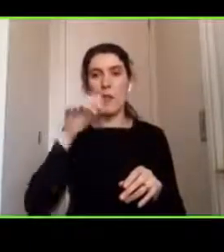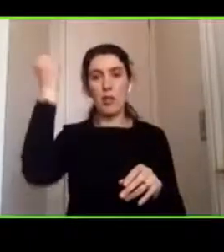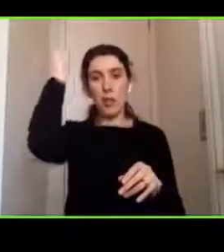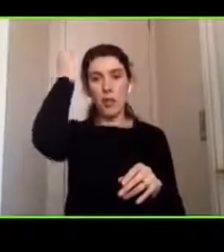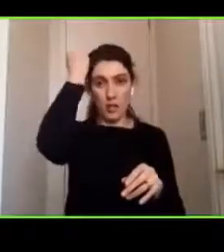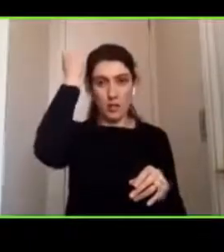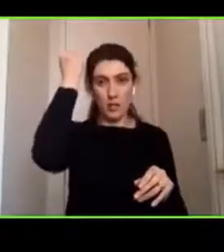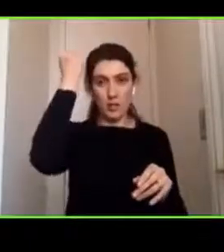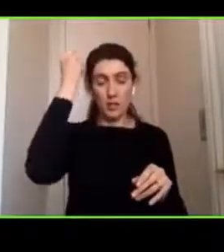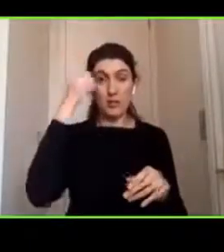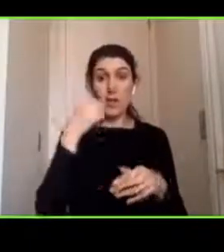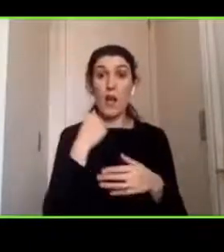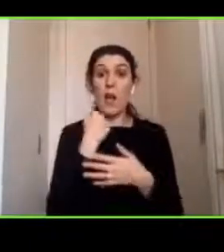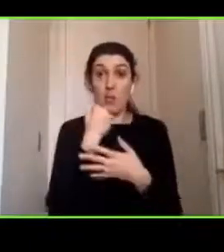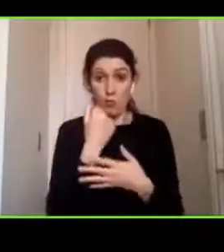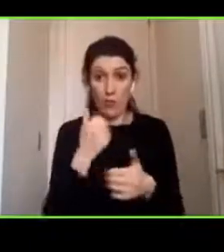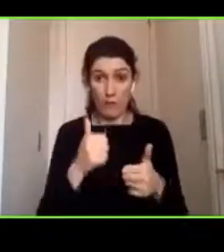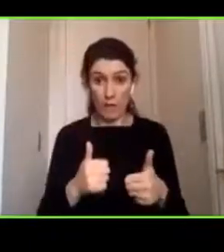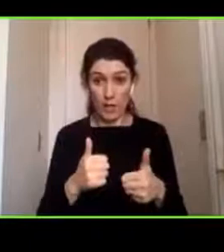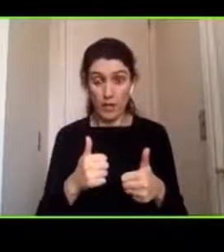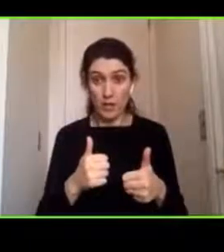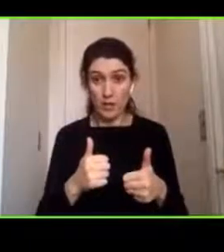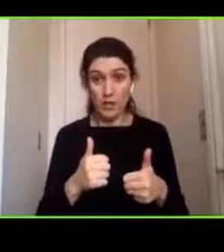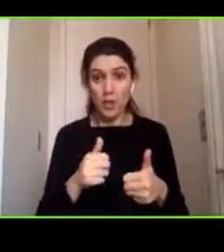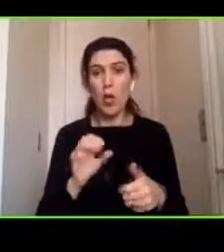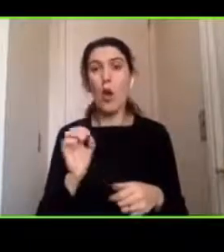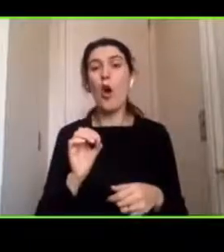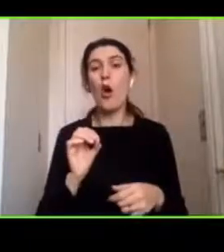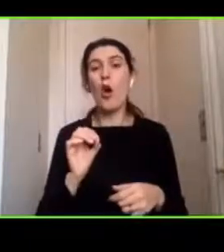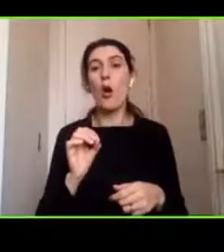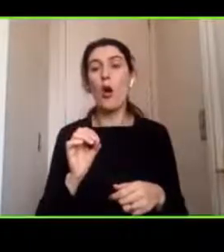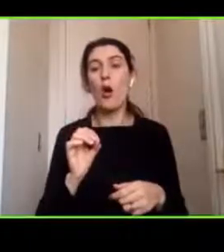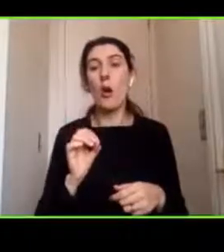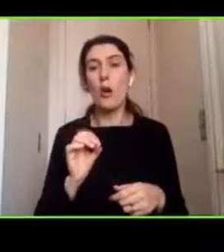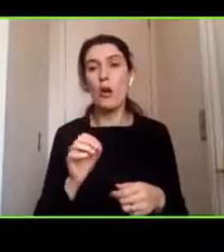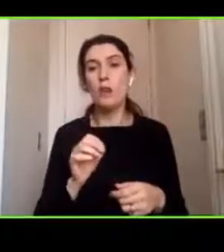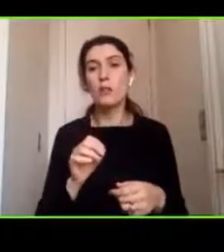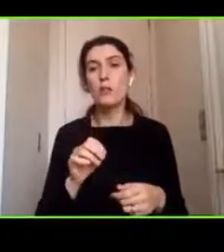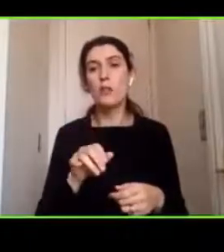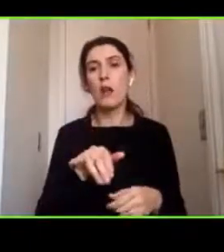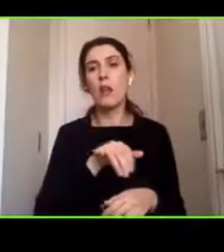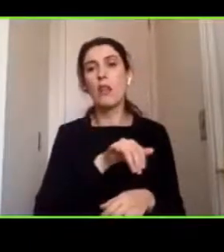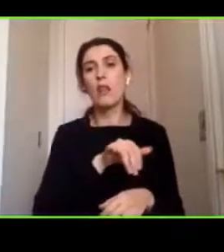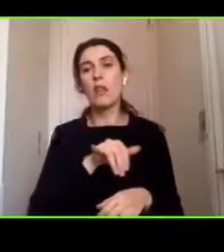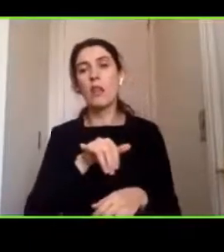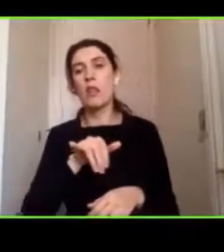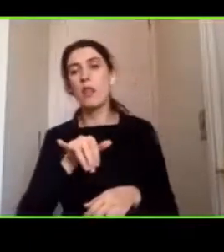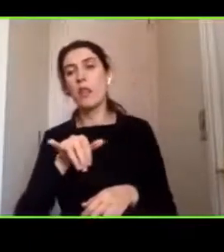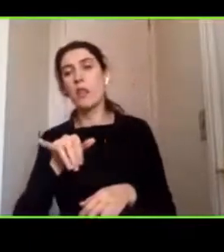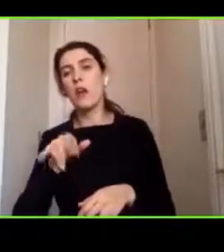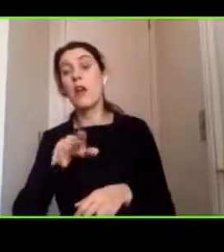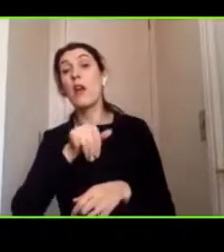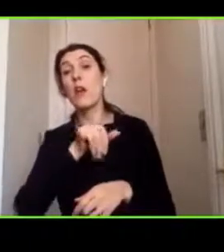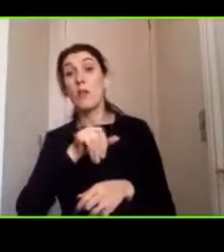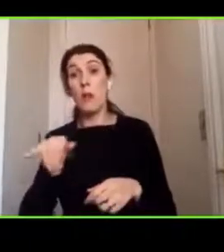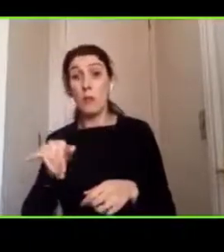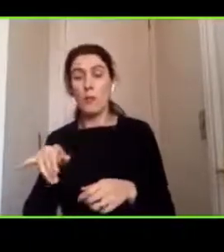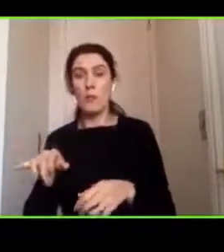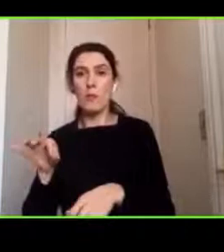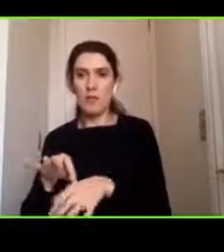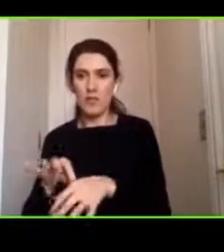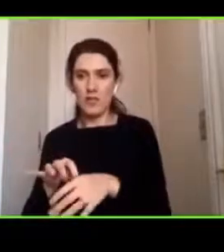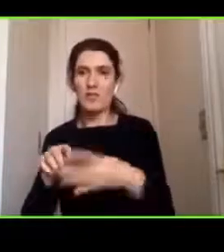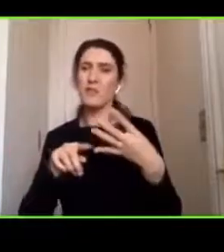o fue una tensión temprana efectivamente todos esos factores influyen también